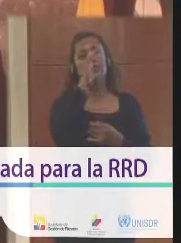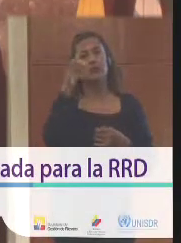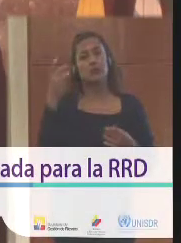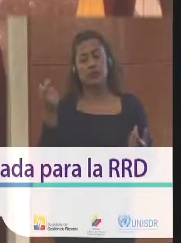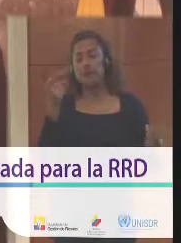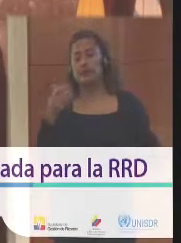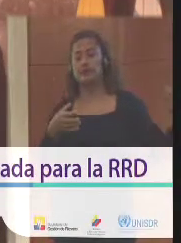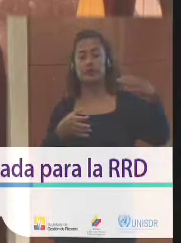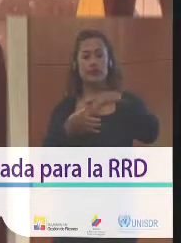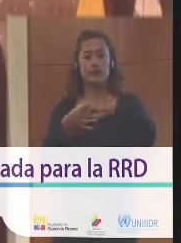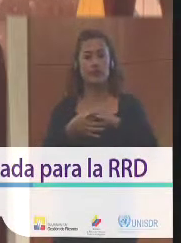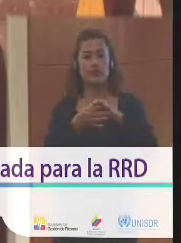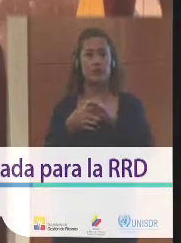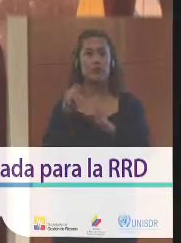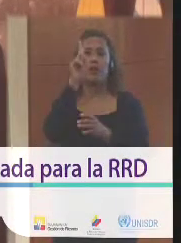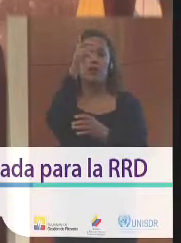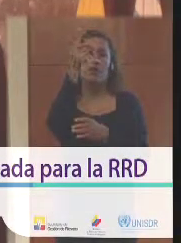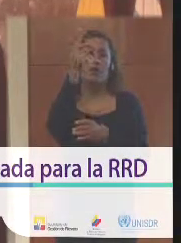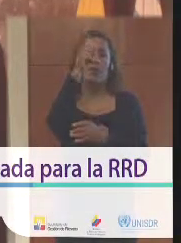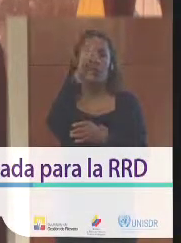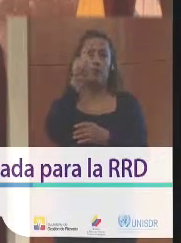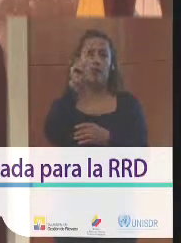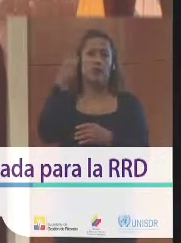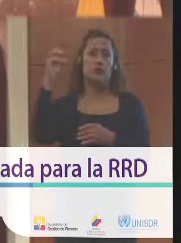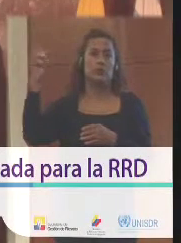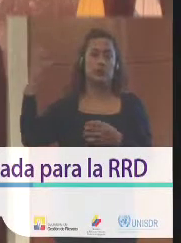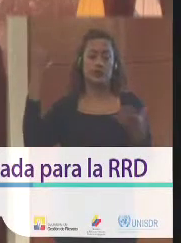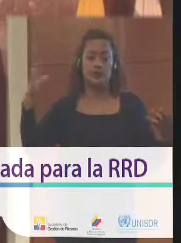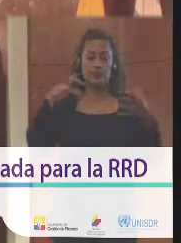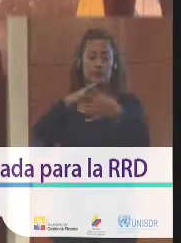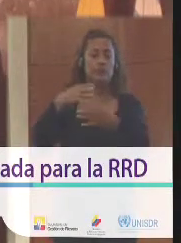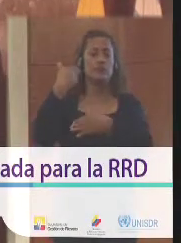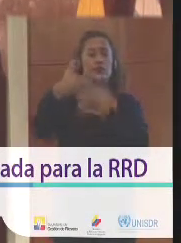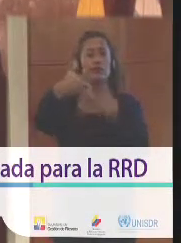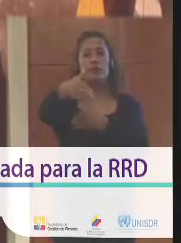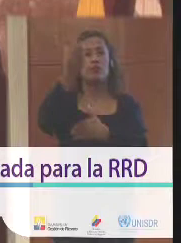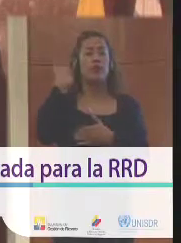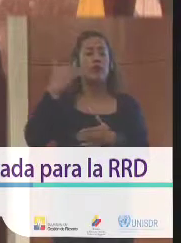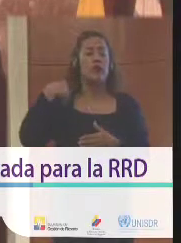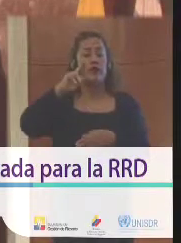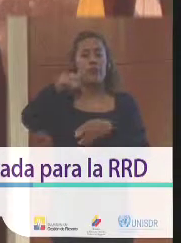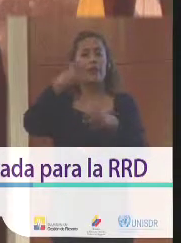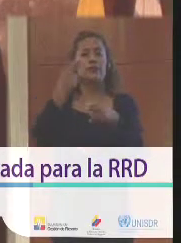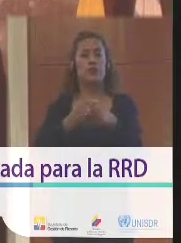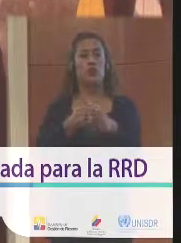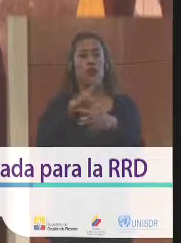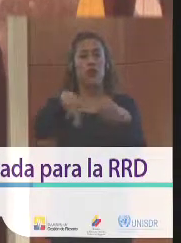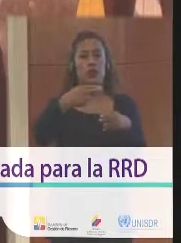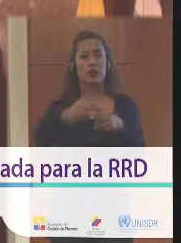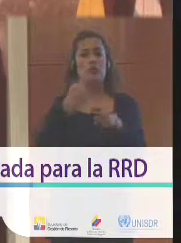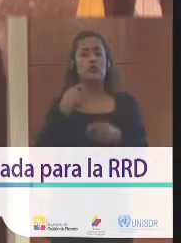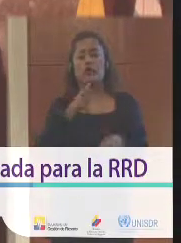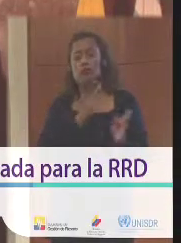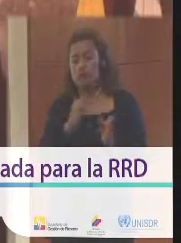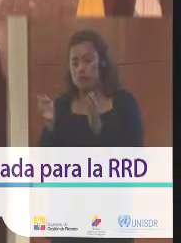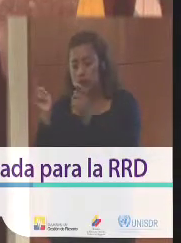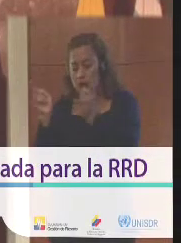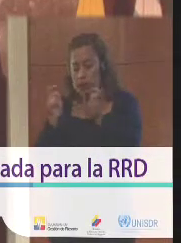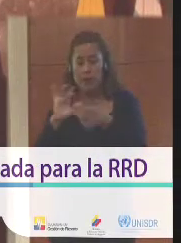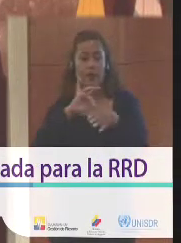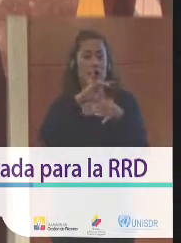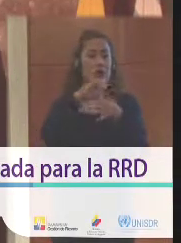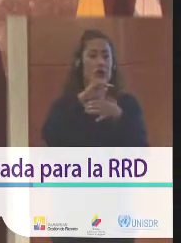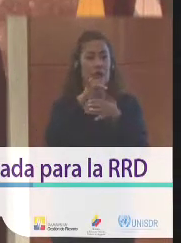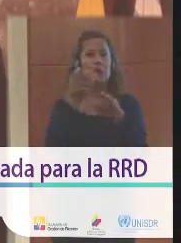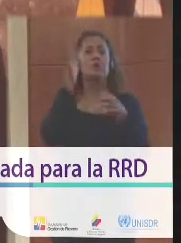¿Por qué hemos estado participando históricamente en el Sistema Nacional de Gestión de Riesgo de Desastres?